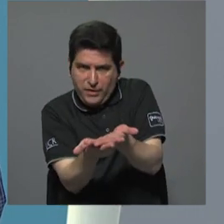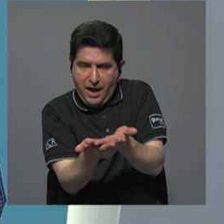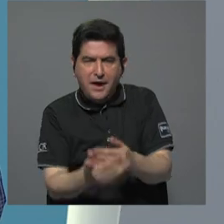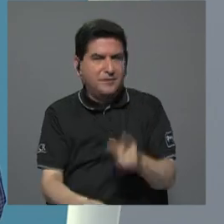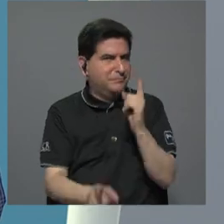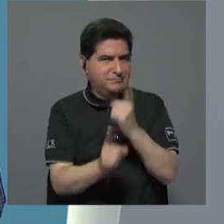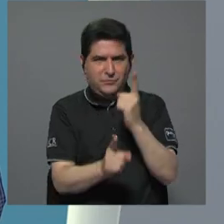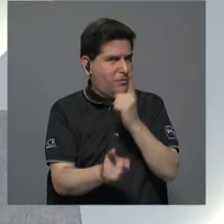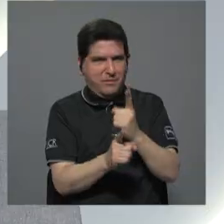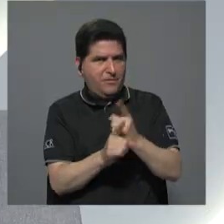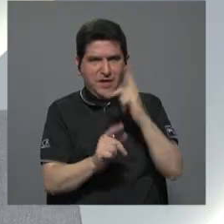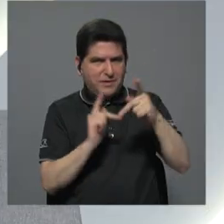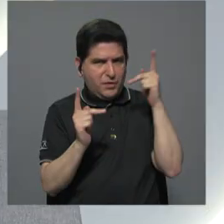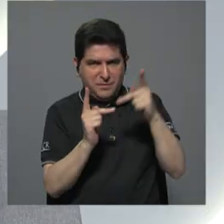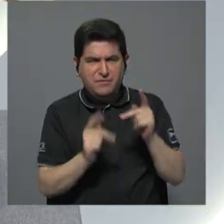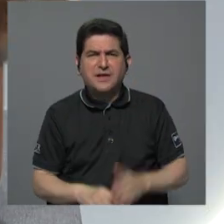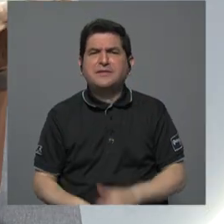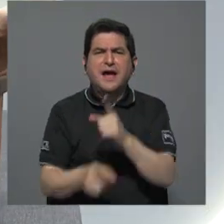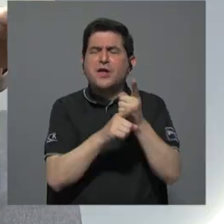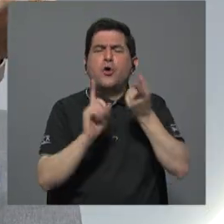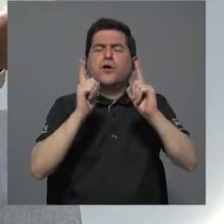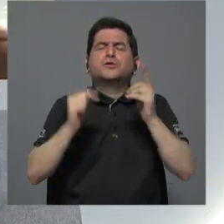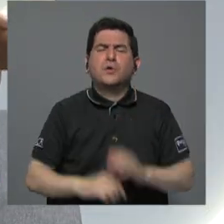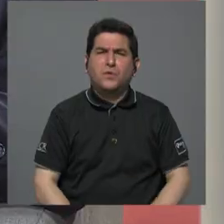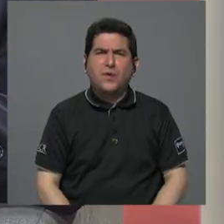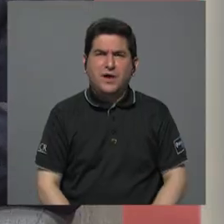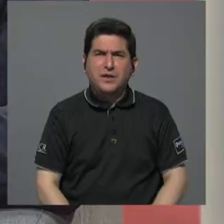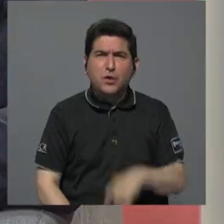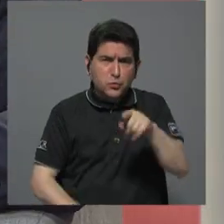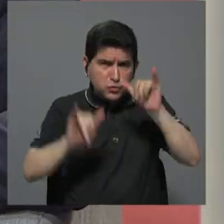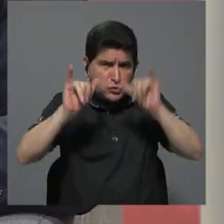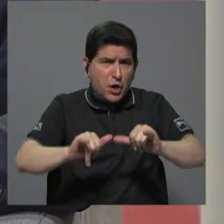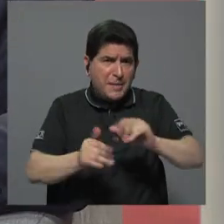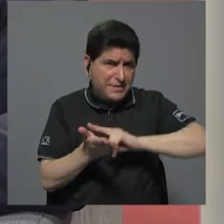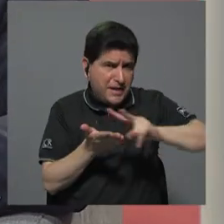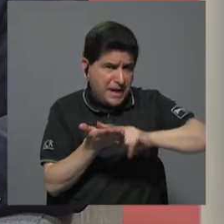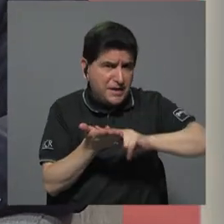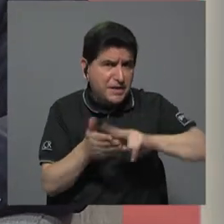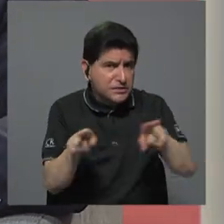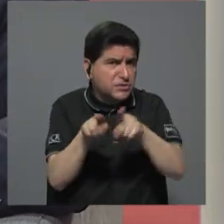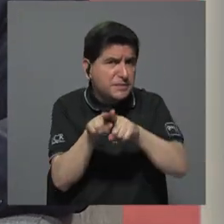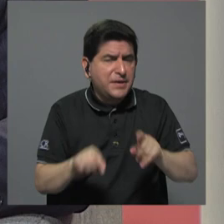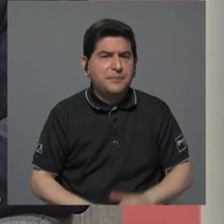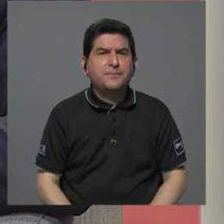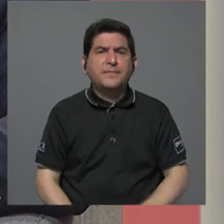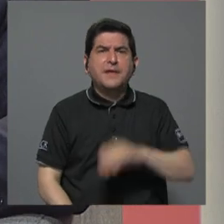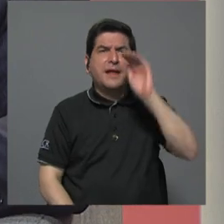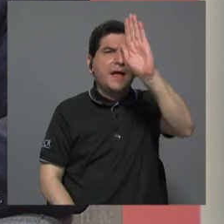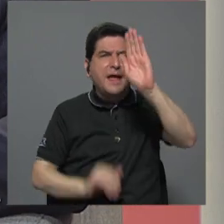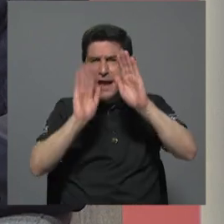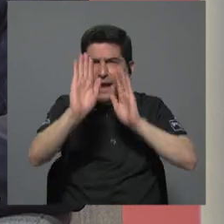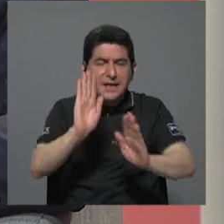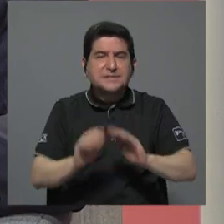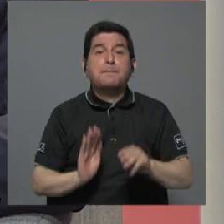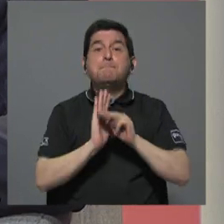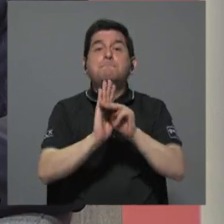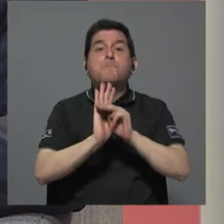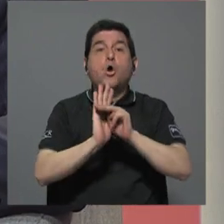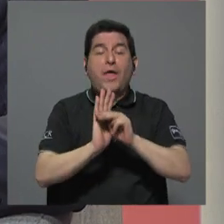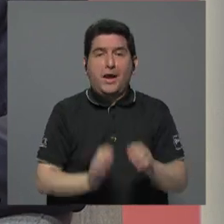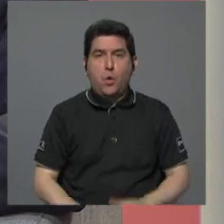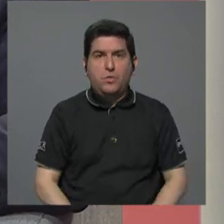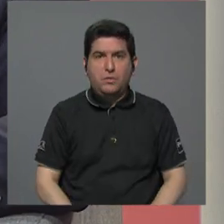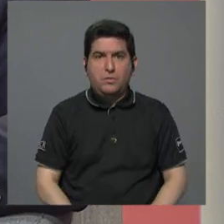no ha sido perfecta. ¿Cuáles serían esas correcciones? Usted también lo mantendría. ¿La Liberación Nacional mantendría este esquema? El esquema de que el Estado contrata. quiero decir.